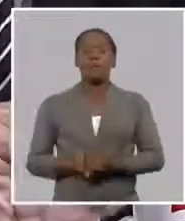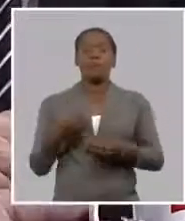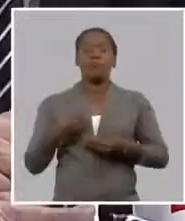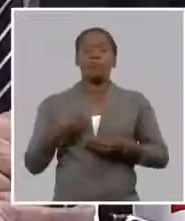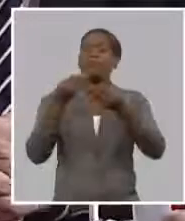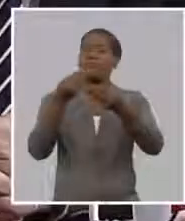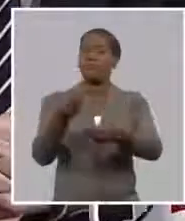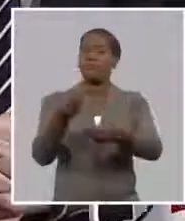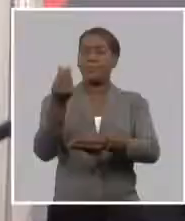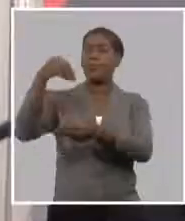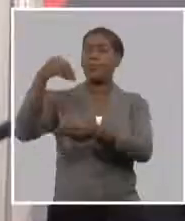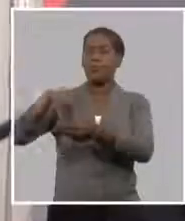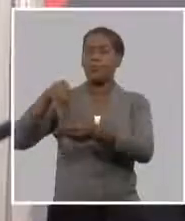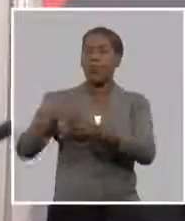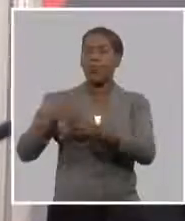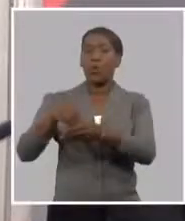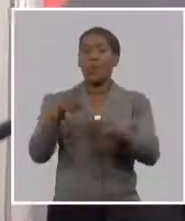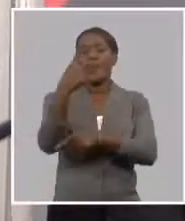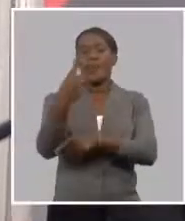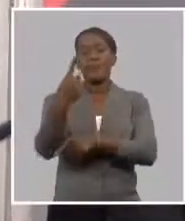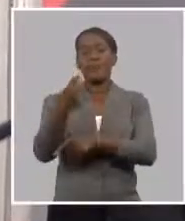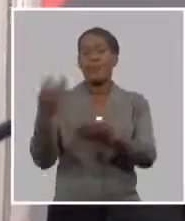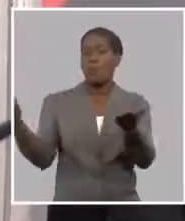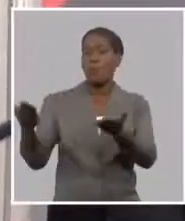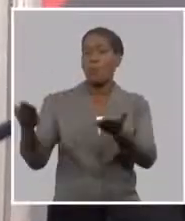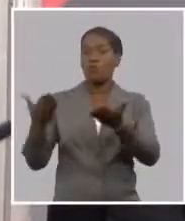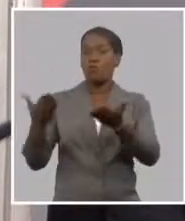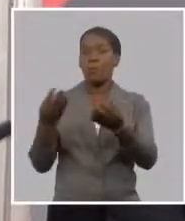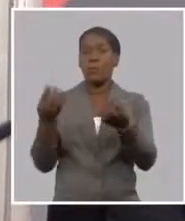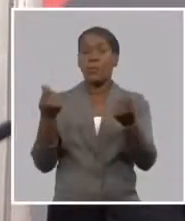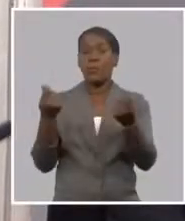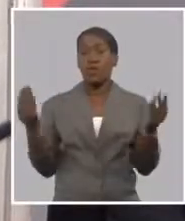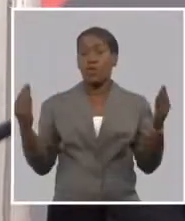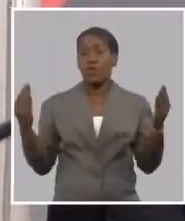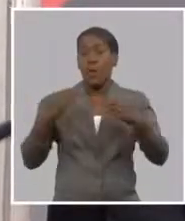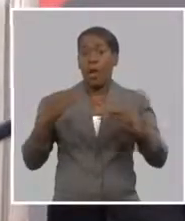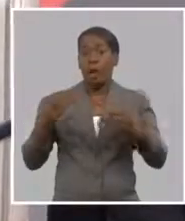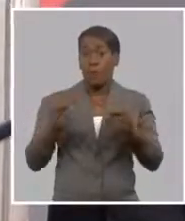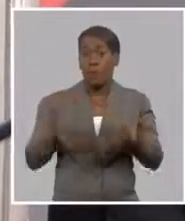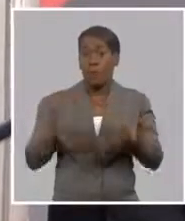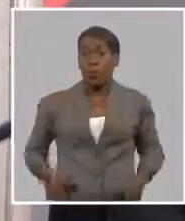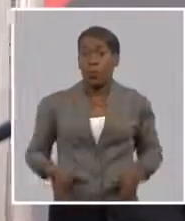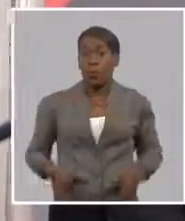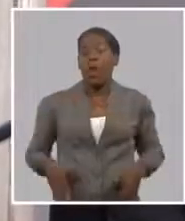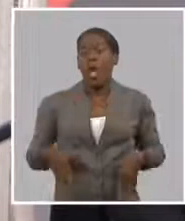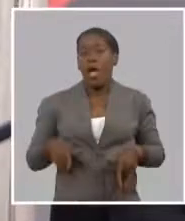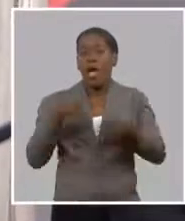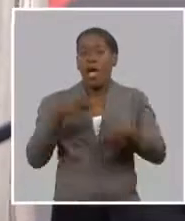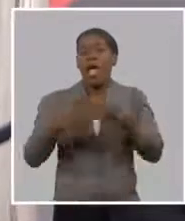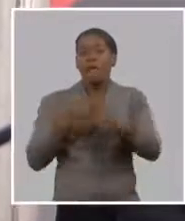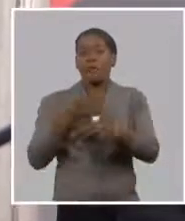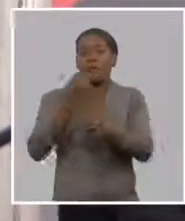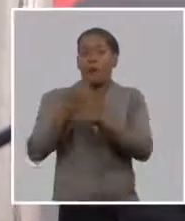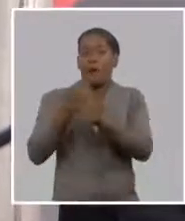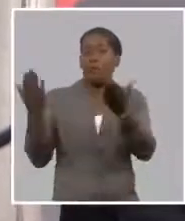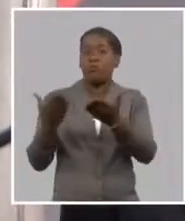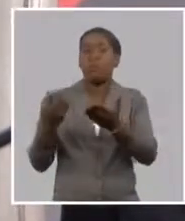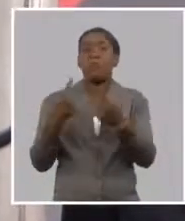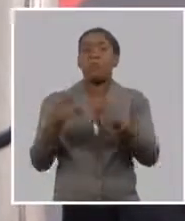análisis de riesgo y además debe pedir garantía. Nosotros queríamos sintetizar qué cosa pide el banco hoy. Bueno, el banco